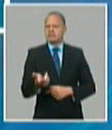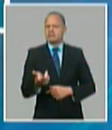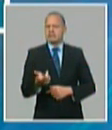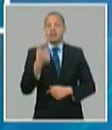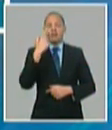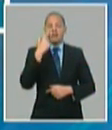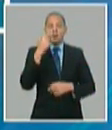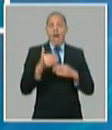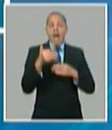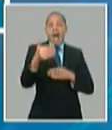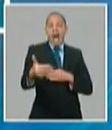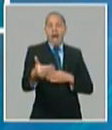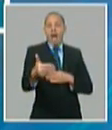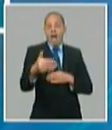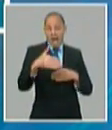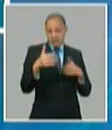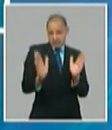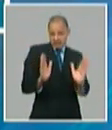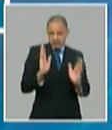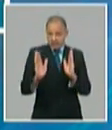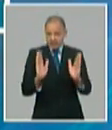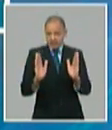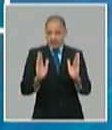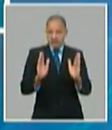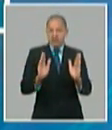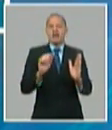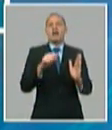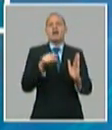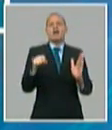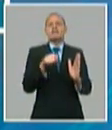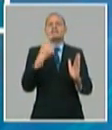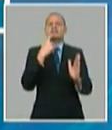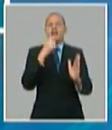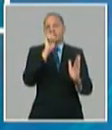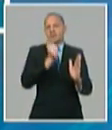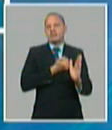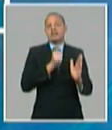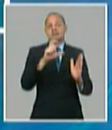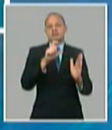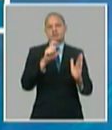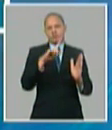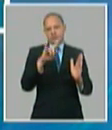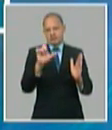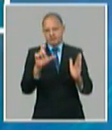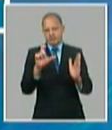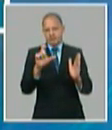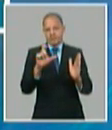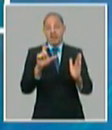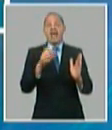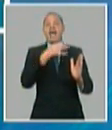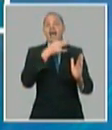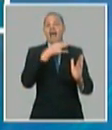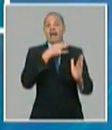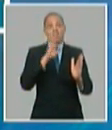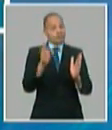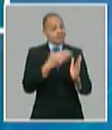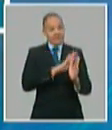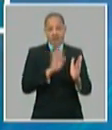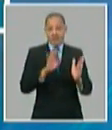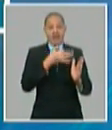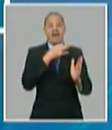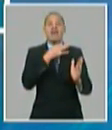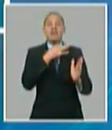diciembre en pesos cubanos convertibles en CUC y que a partir del 1 de enero opera solamente en CUP